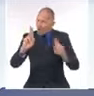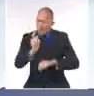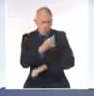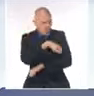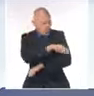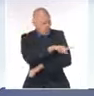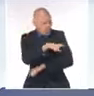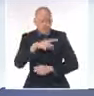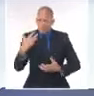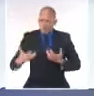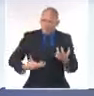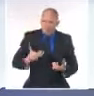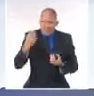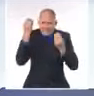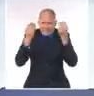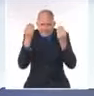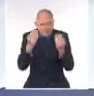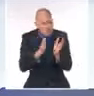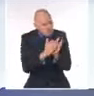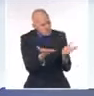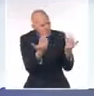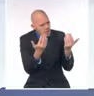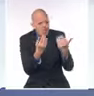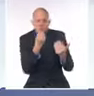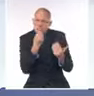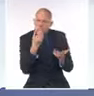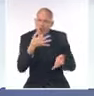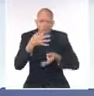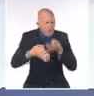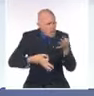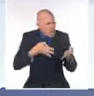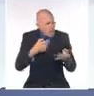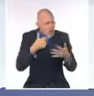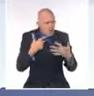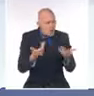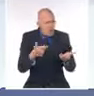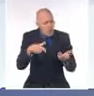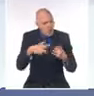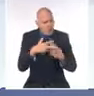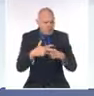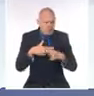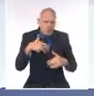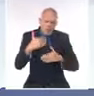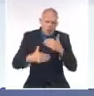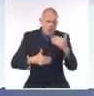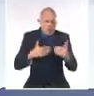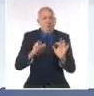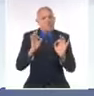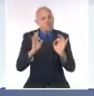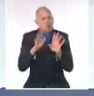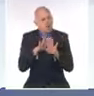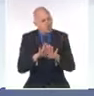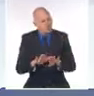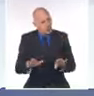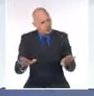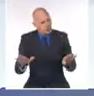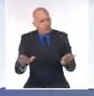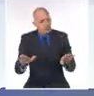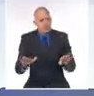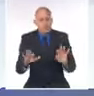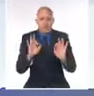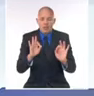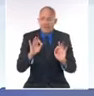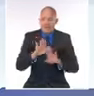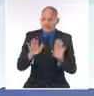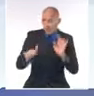escuchar, dialogar y explicar las numerosas gestiones que se realizan para mejorar la situación, siempre en un ambiente de tranquilidad. Asimismo, el